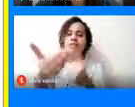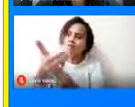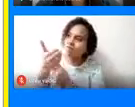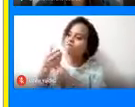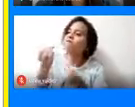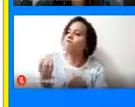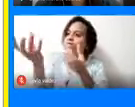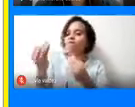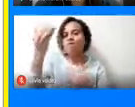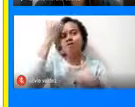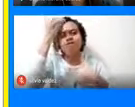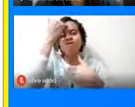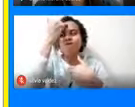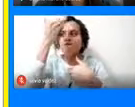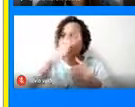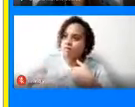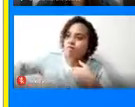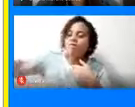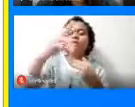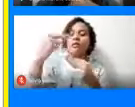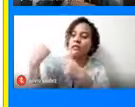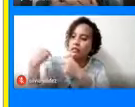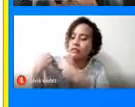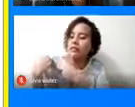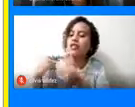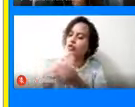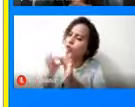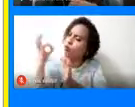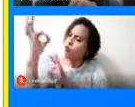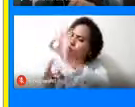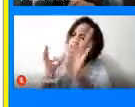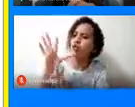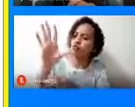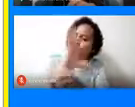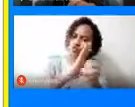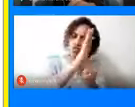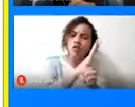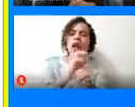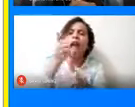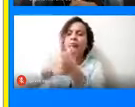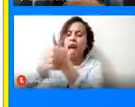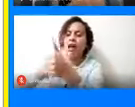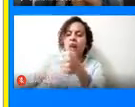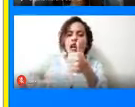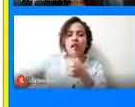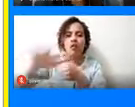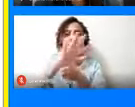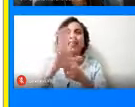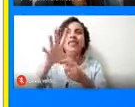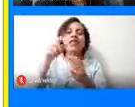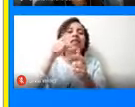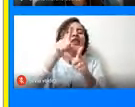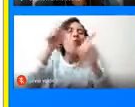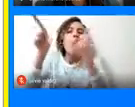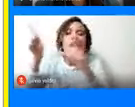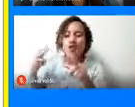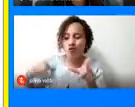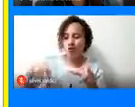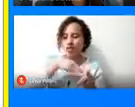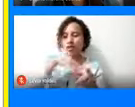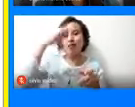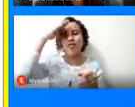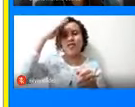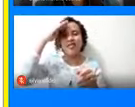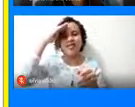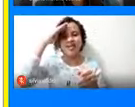conciencia de responsabilidad y de sentido de pertenencia en cada uno de esos destinos en los que nuestra policía